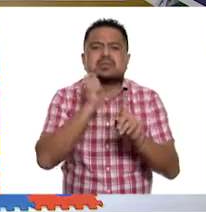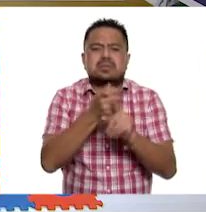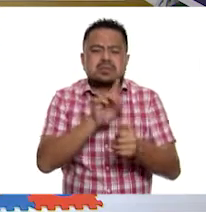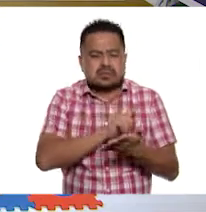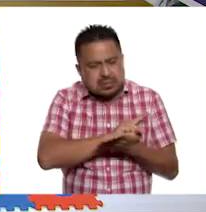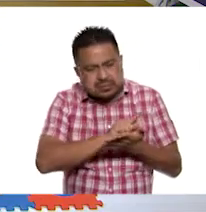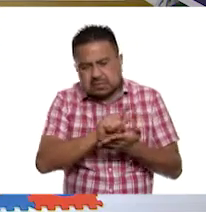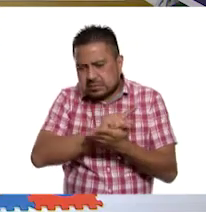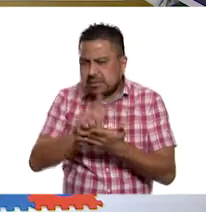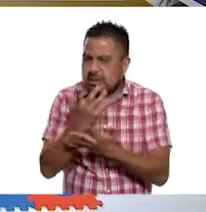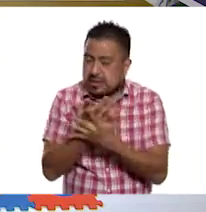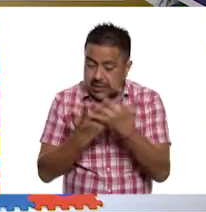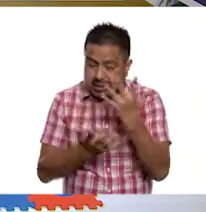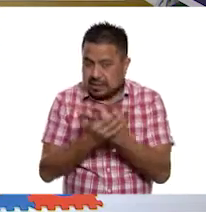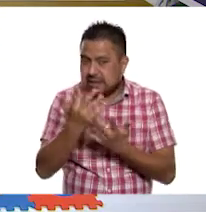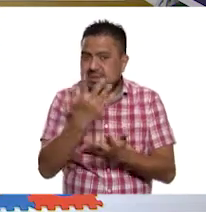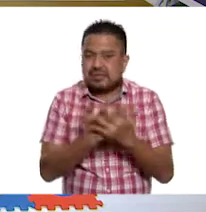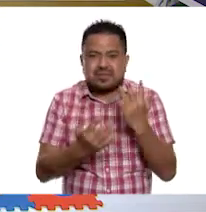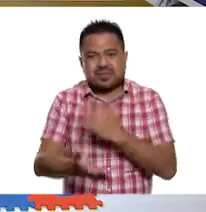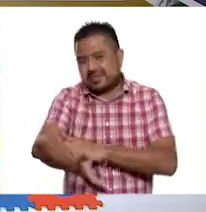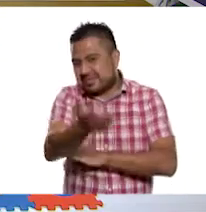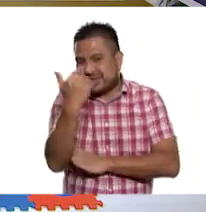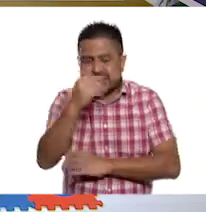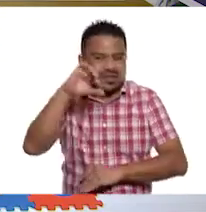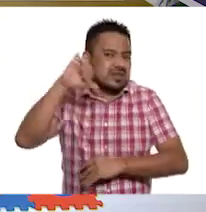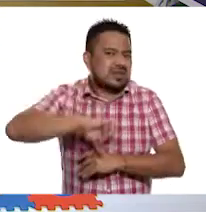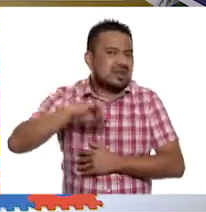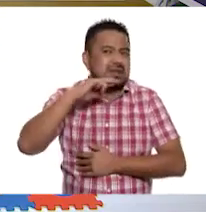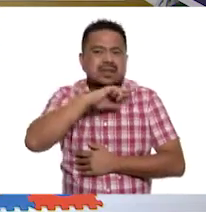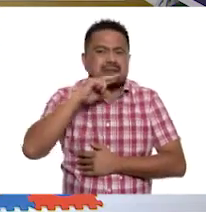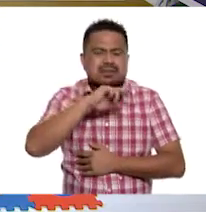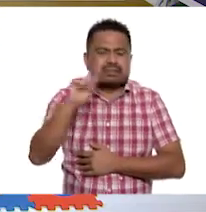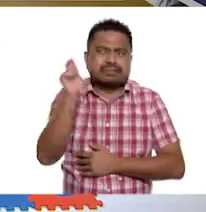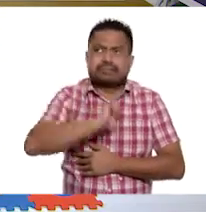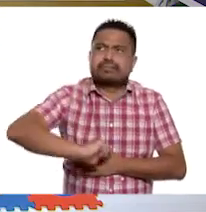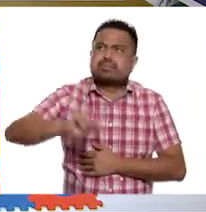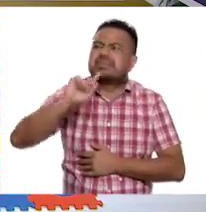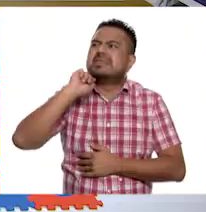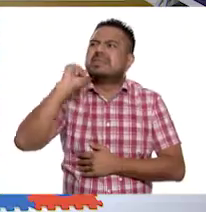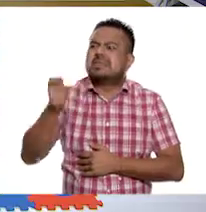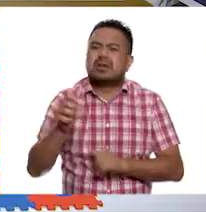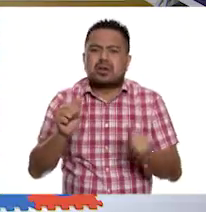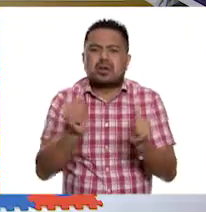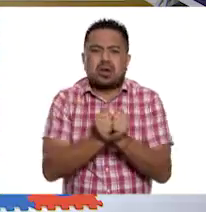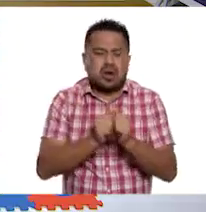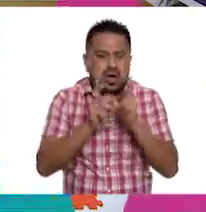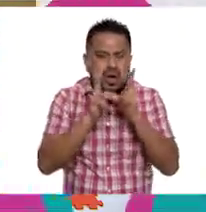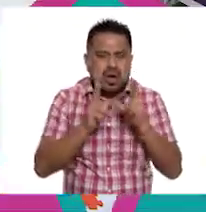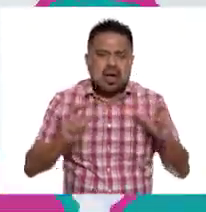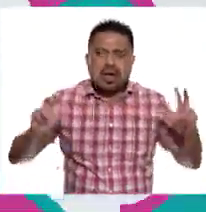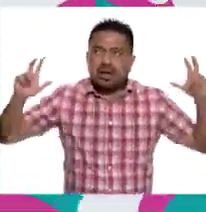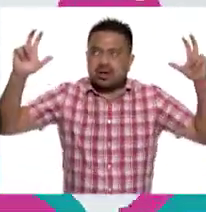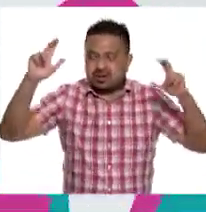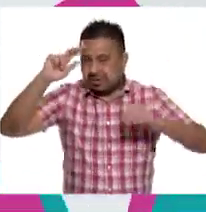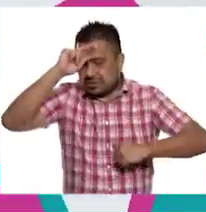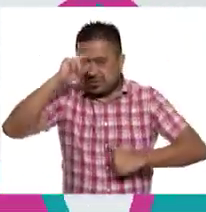limpias nuestras manos. Así que vamos rápidamente con el experto y él es Ajo Listo.